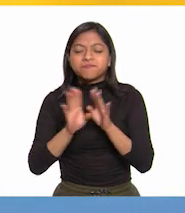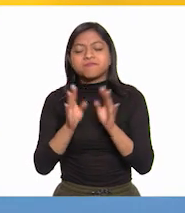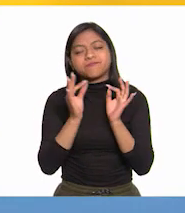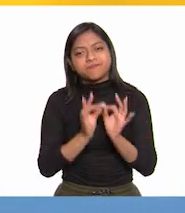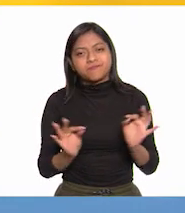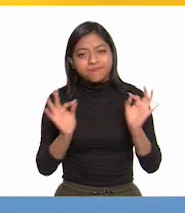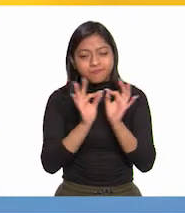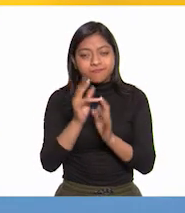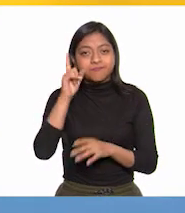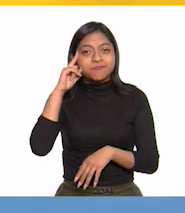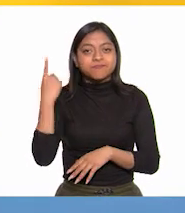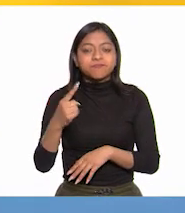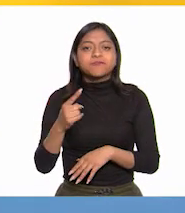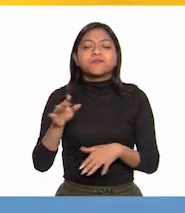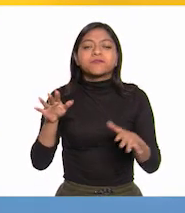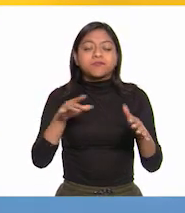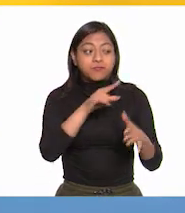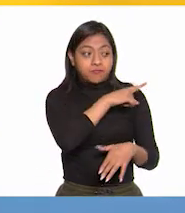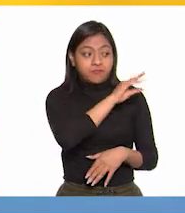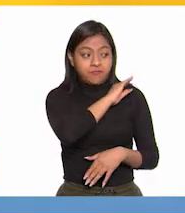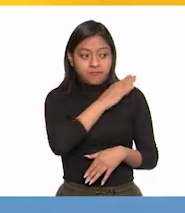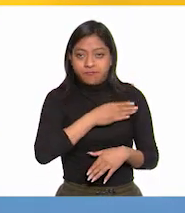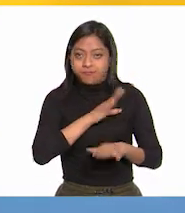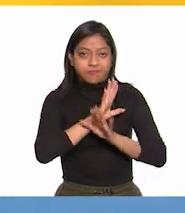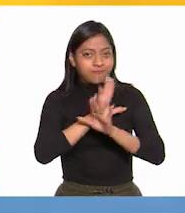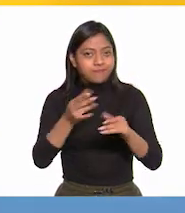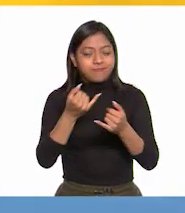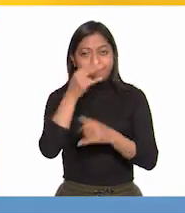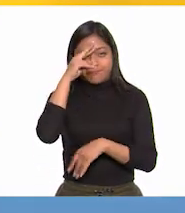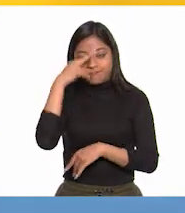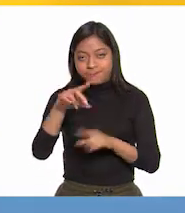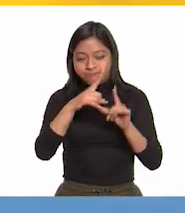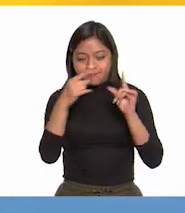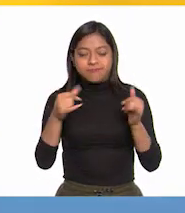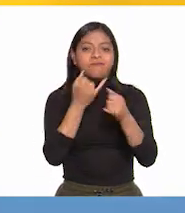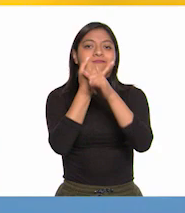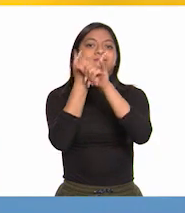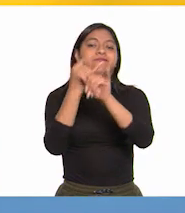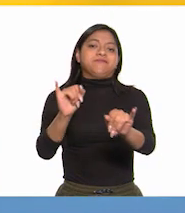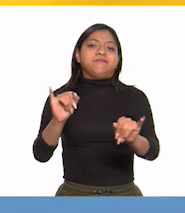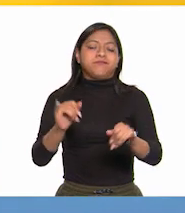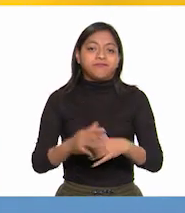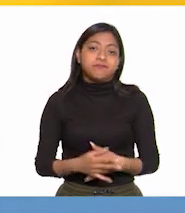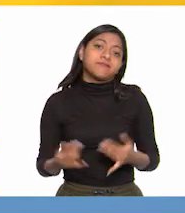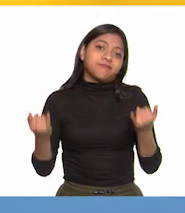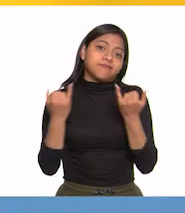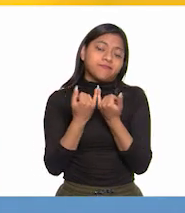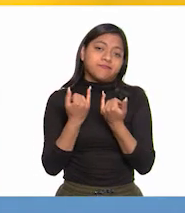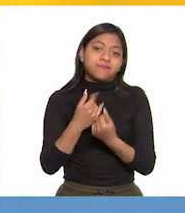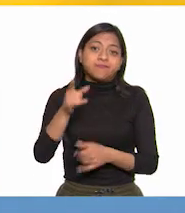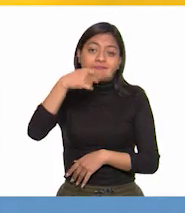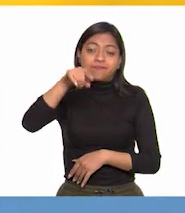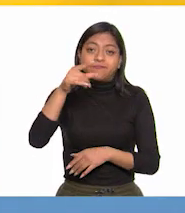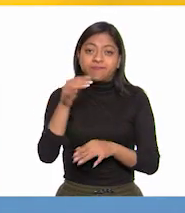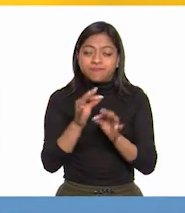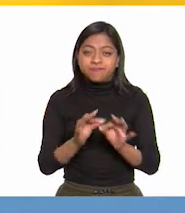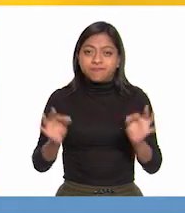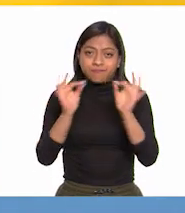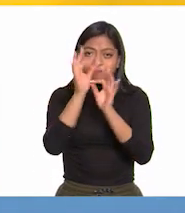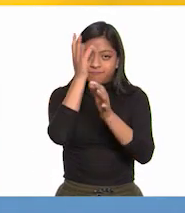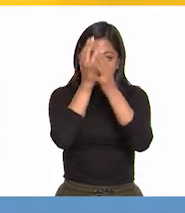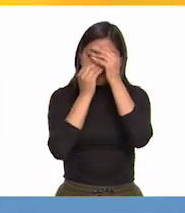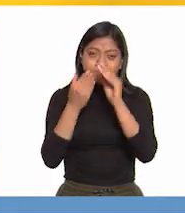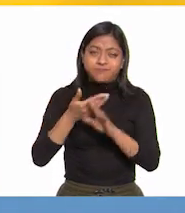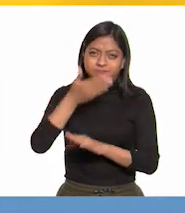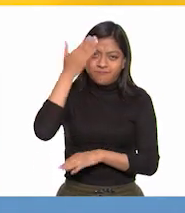la transición de la nueva España al México como un país libre y soberano. También es importante señalar que la